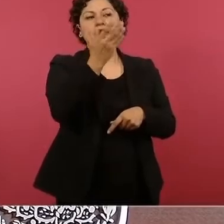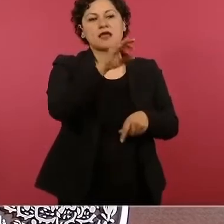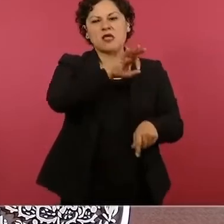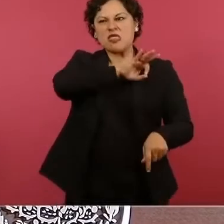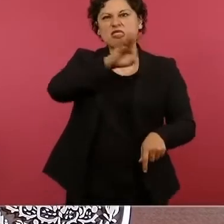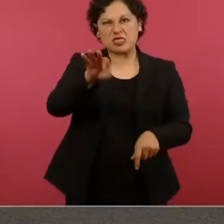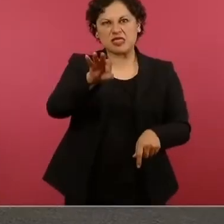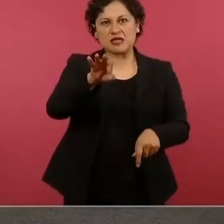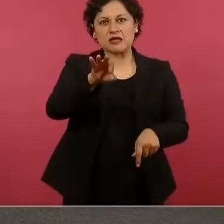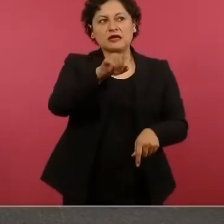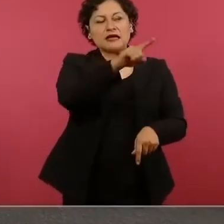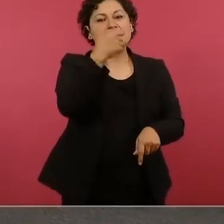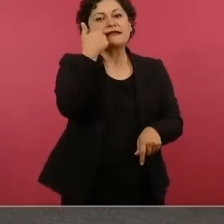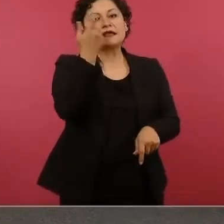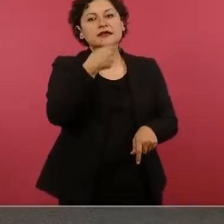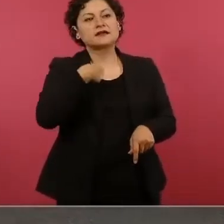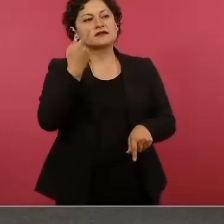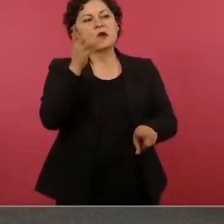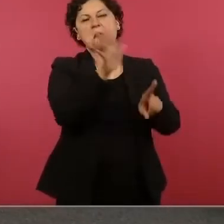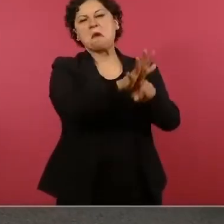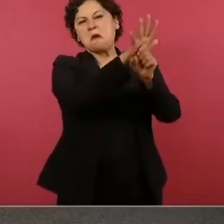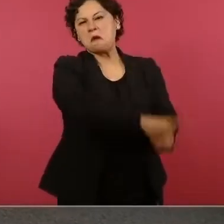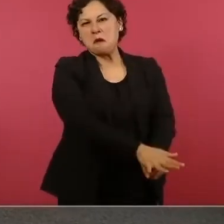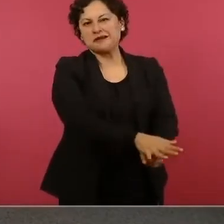son tiempos de zopilotes.